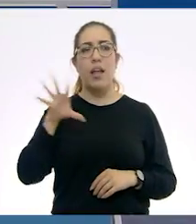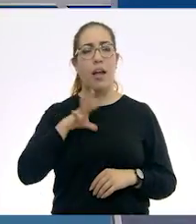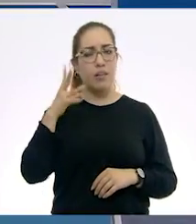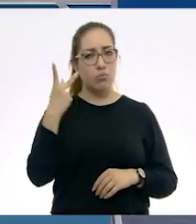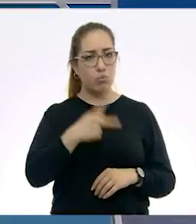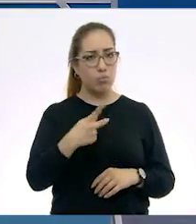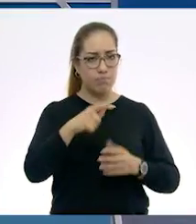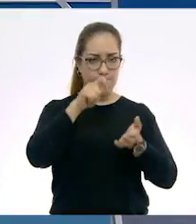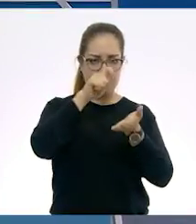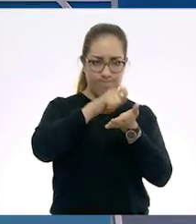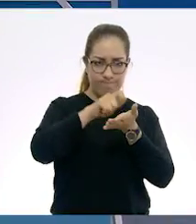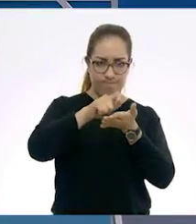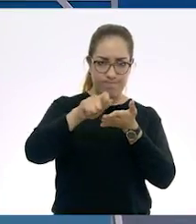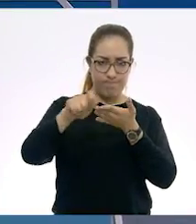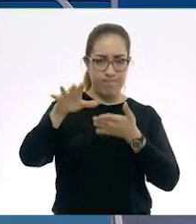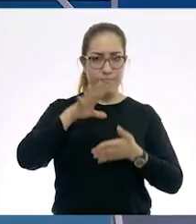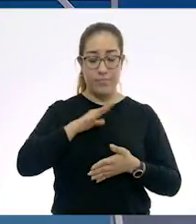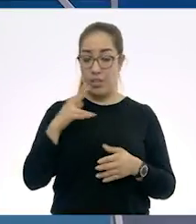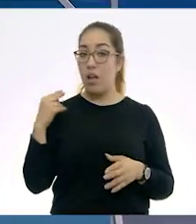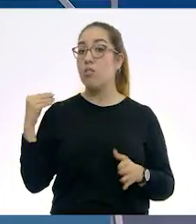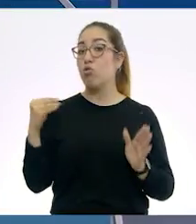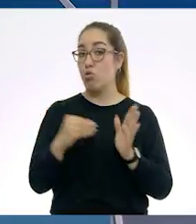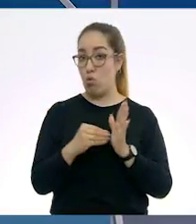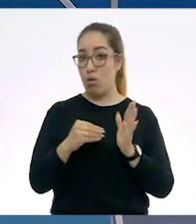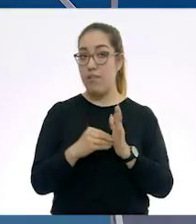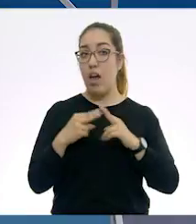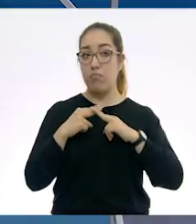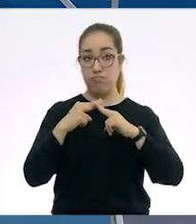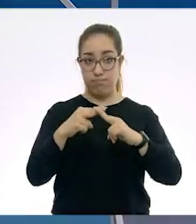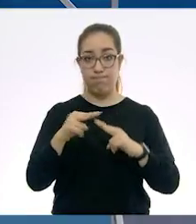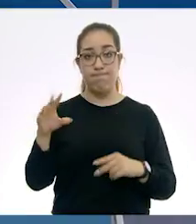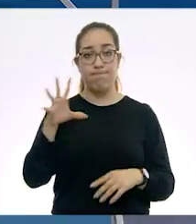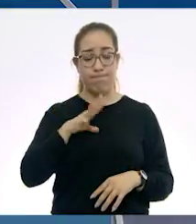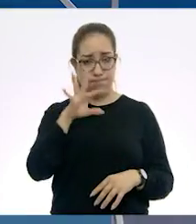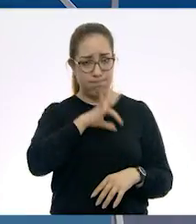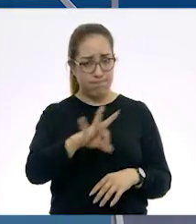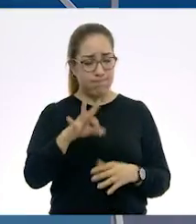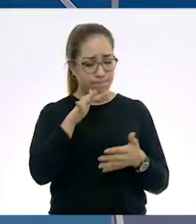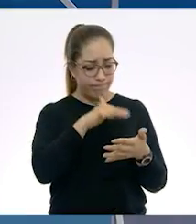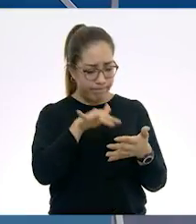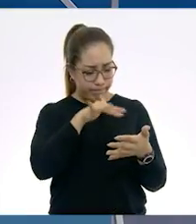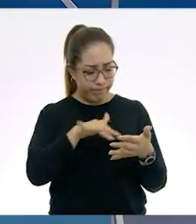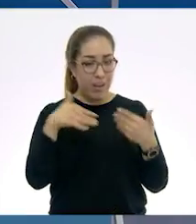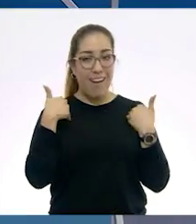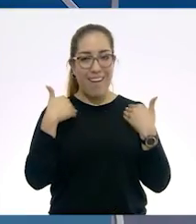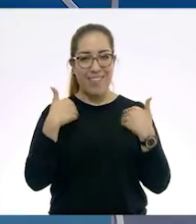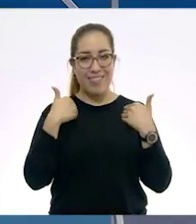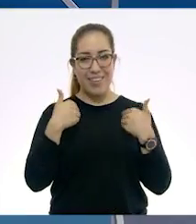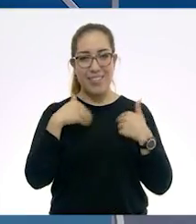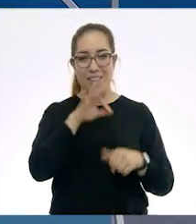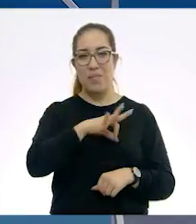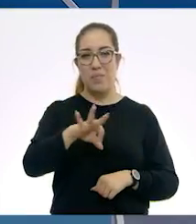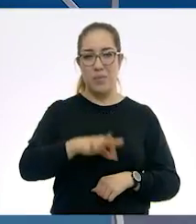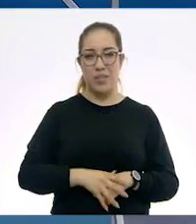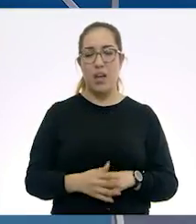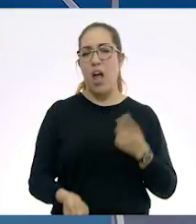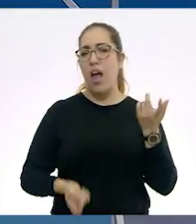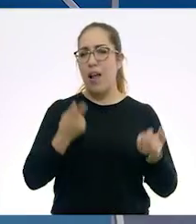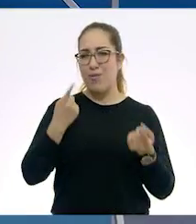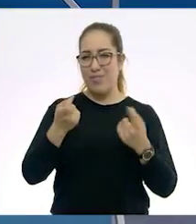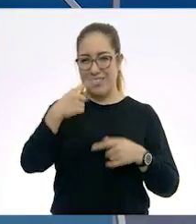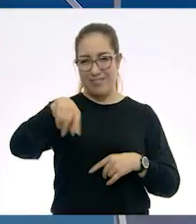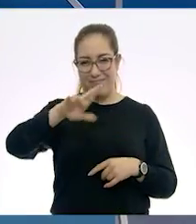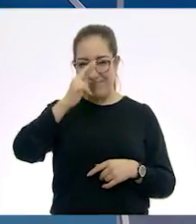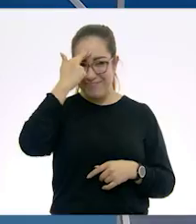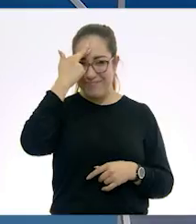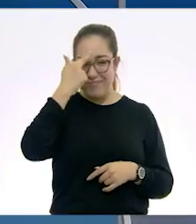que hasta el día de hoy se pudo descifrar, leer y entender qué era lo que decían algunas de las tablillas